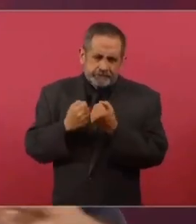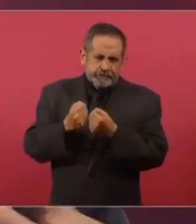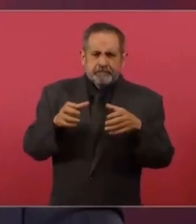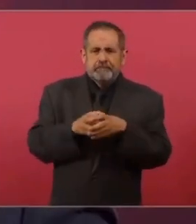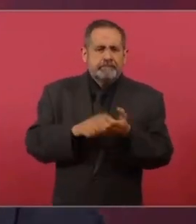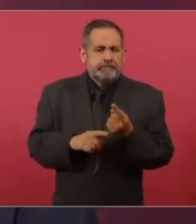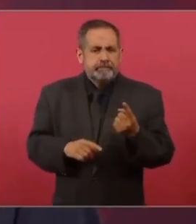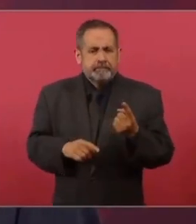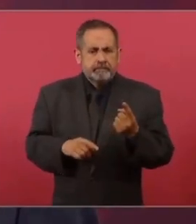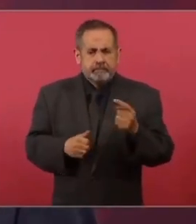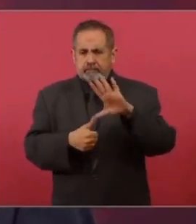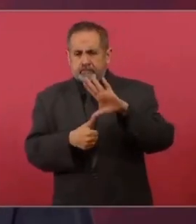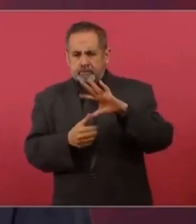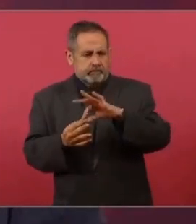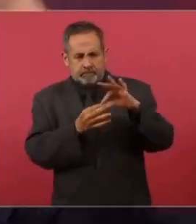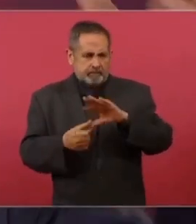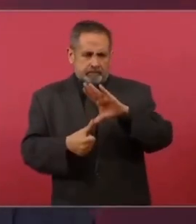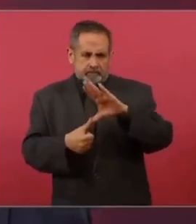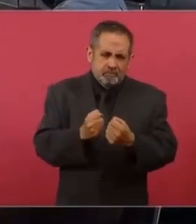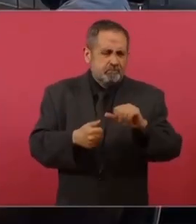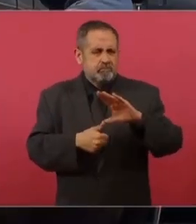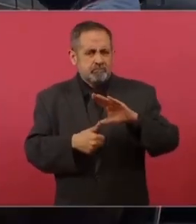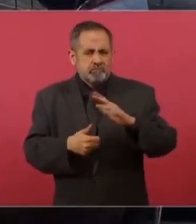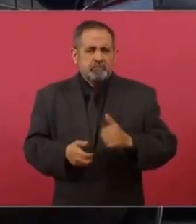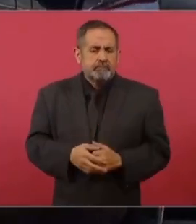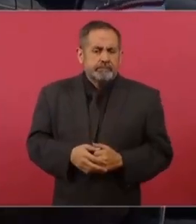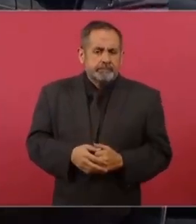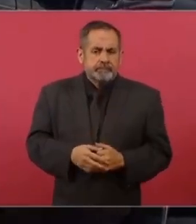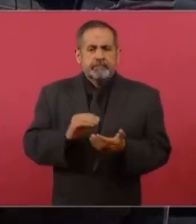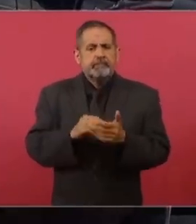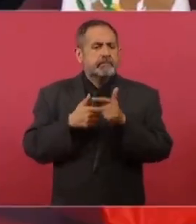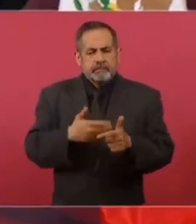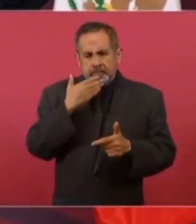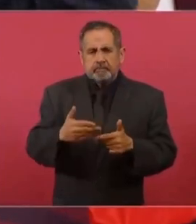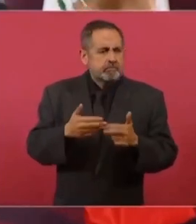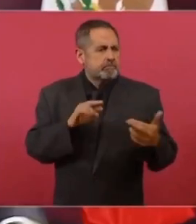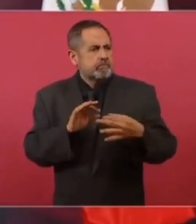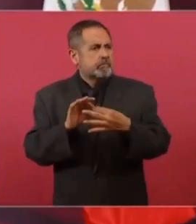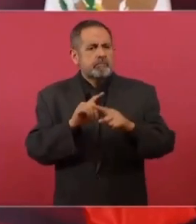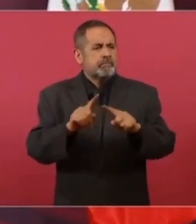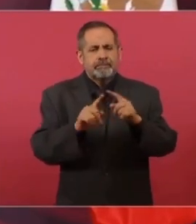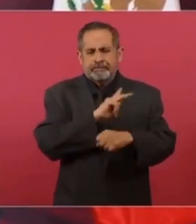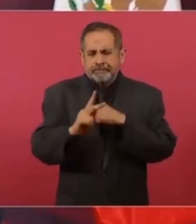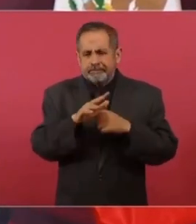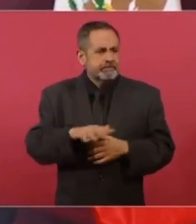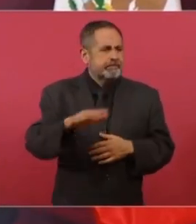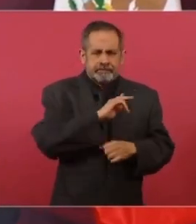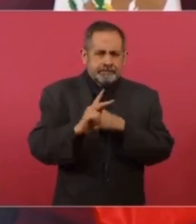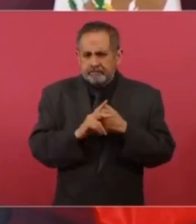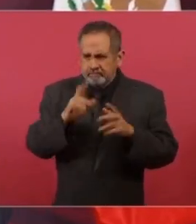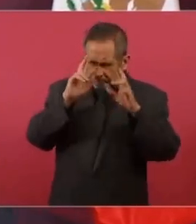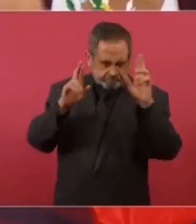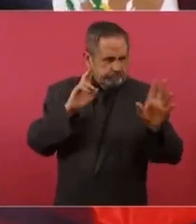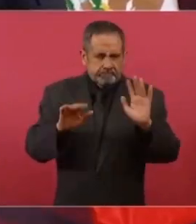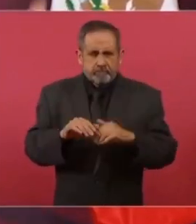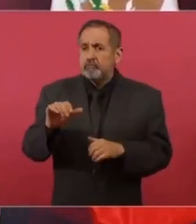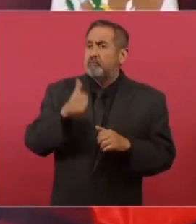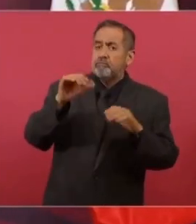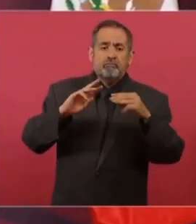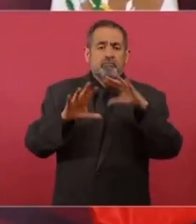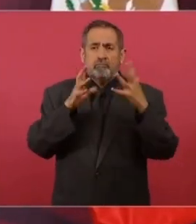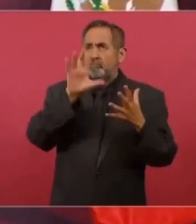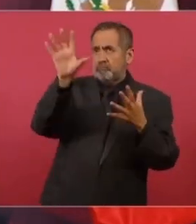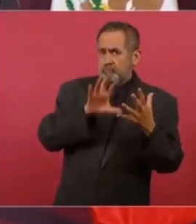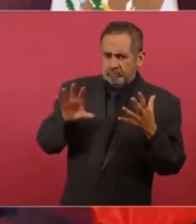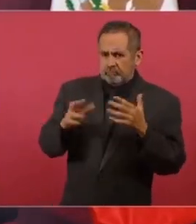América del Norte, la región. Y sí, vamos a seguir manteniendo relaciones con todos los países del mundo, con otras regiones del